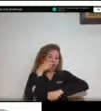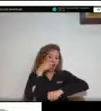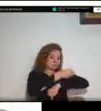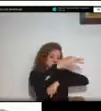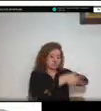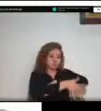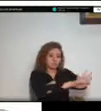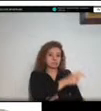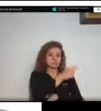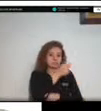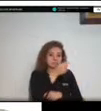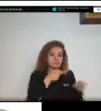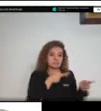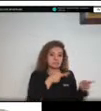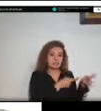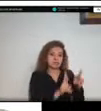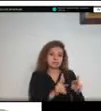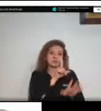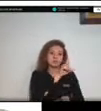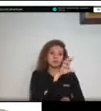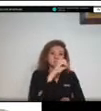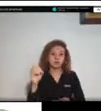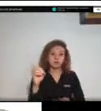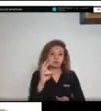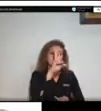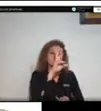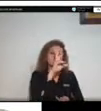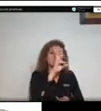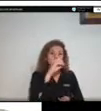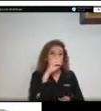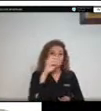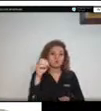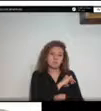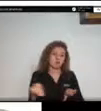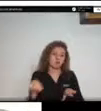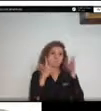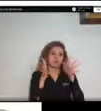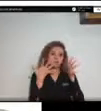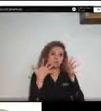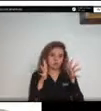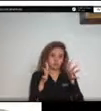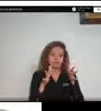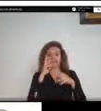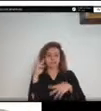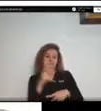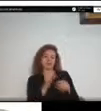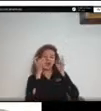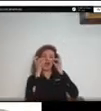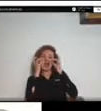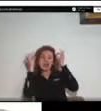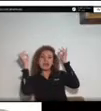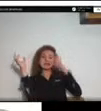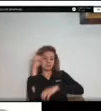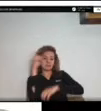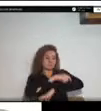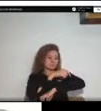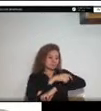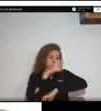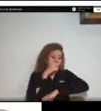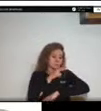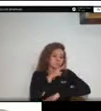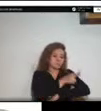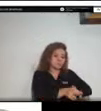cualquier río y se puede ver cuál es la dimensión del impacto ambiental hay